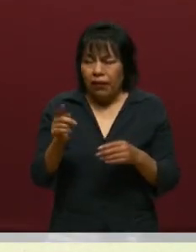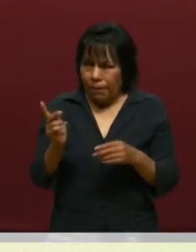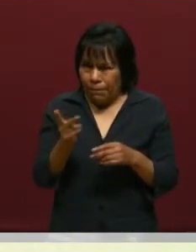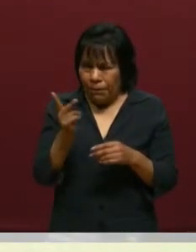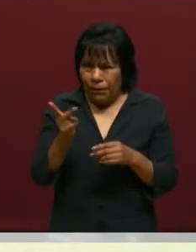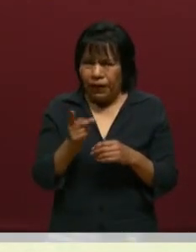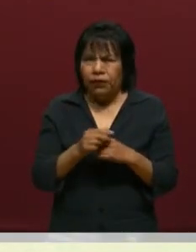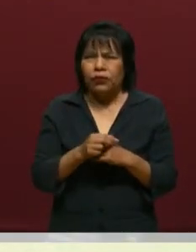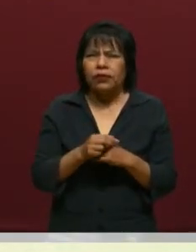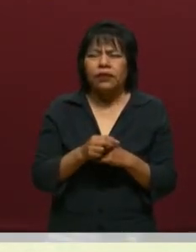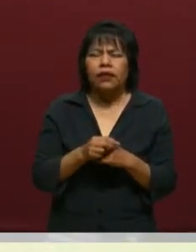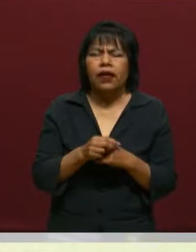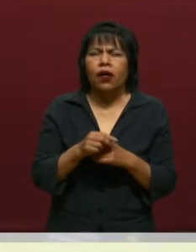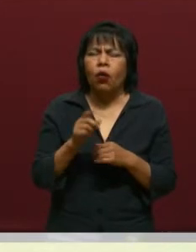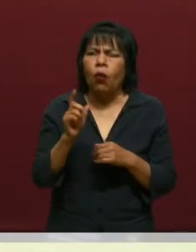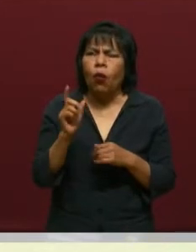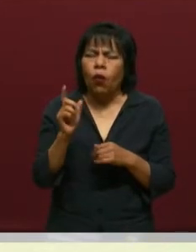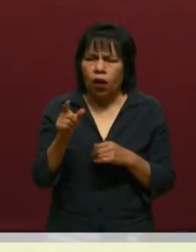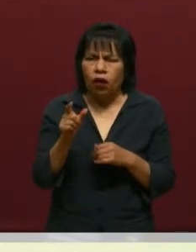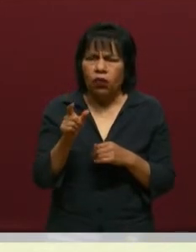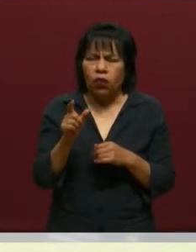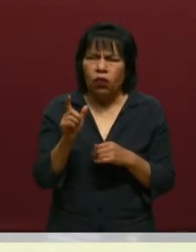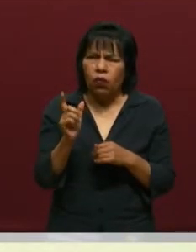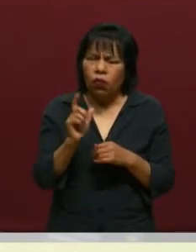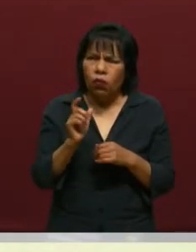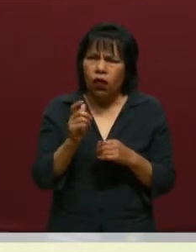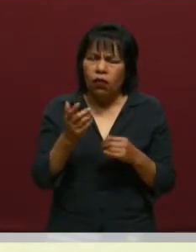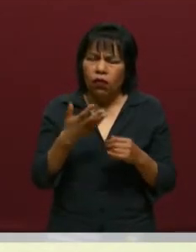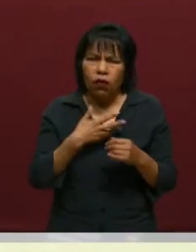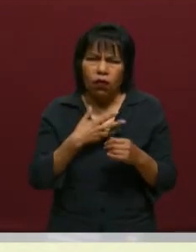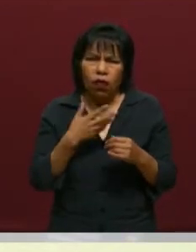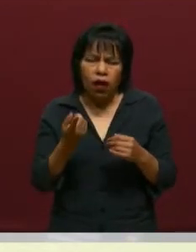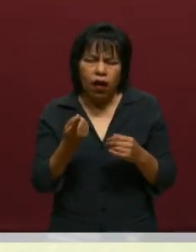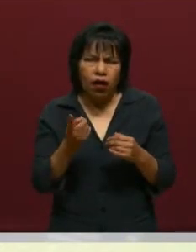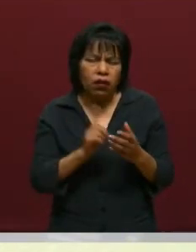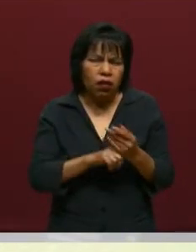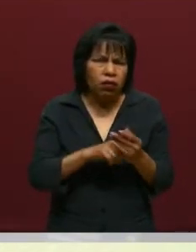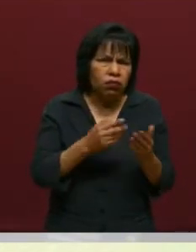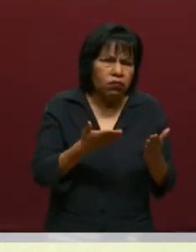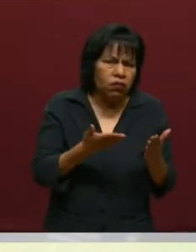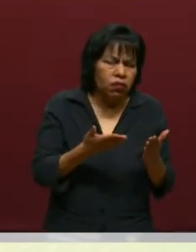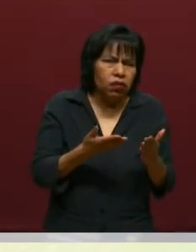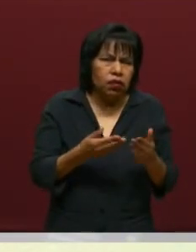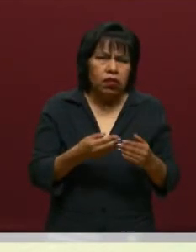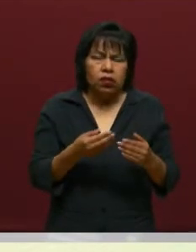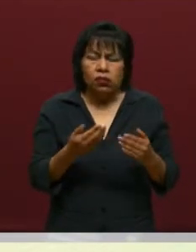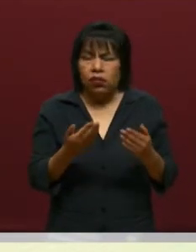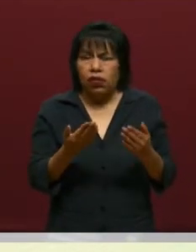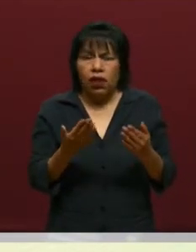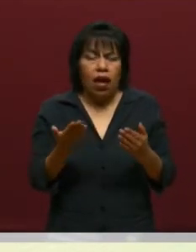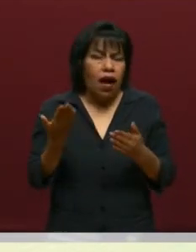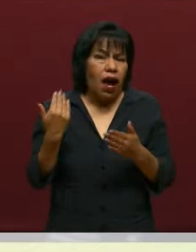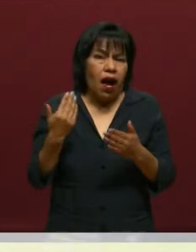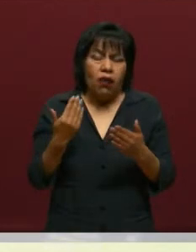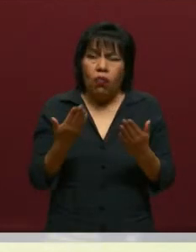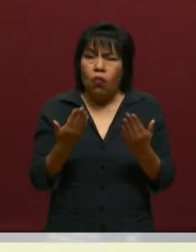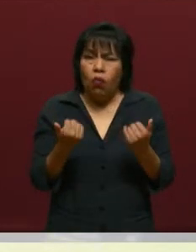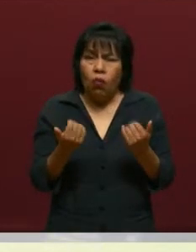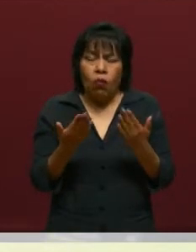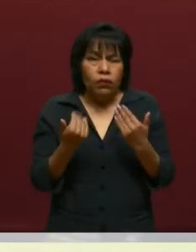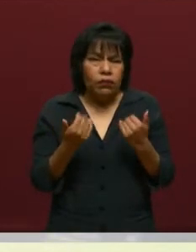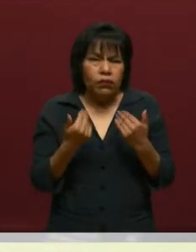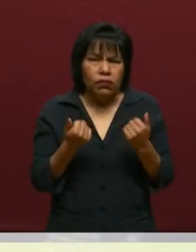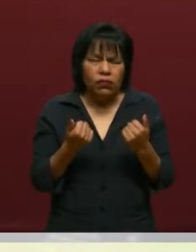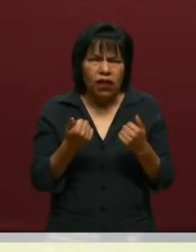ya cuando hay una situación de esta índole, en donde no teníamos ni